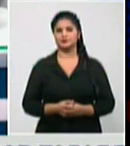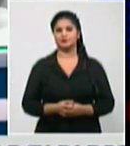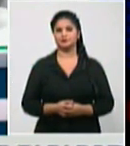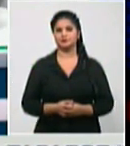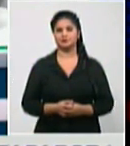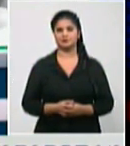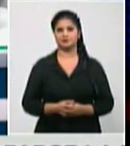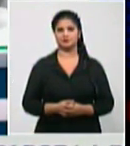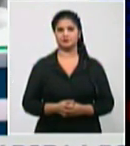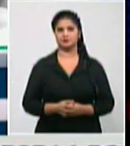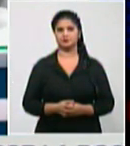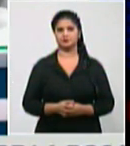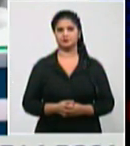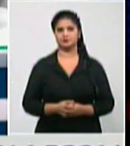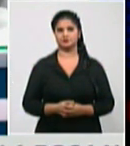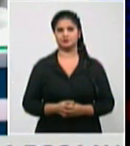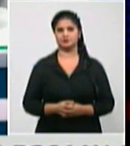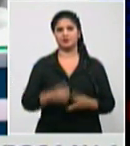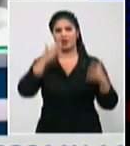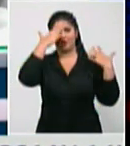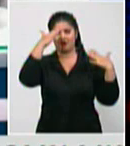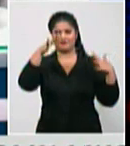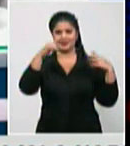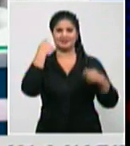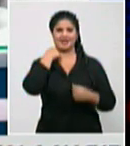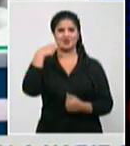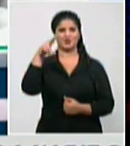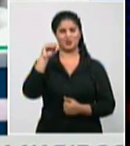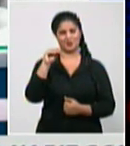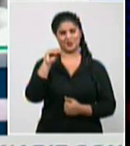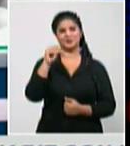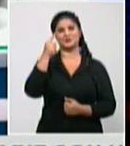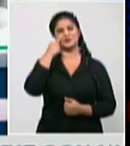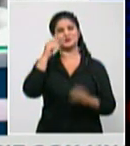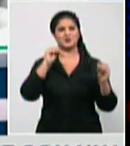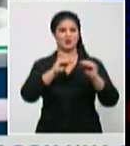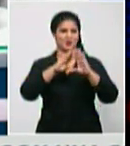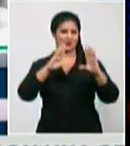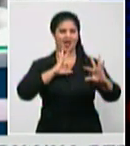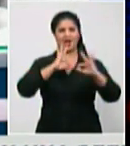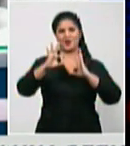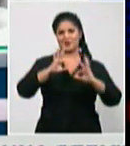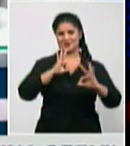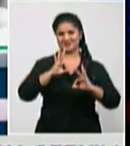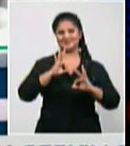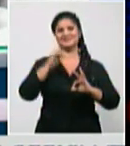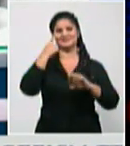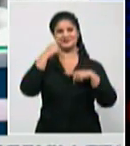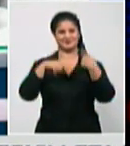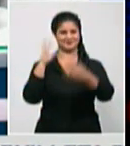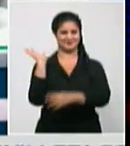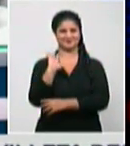en nuestro país feliz año nuevo mucha salud y a cuidarse en el 2021 muy buenos días gracias gracias